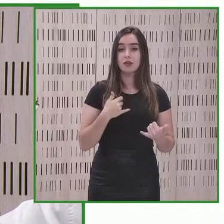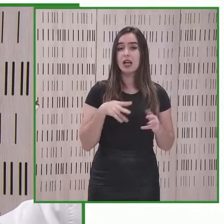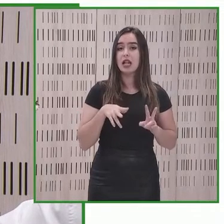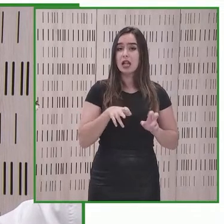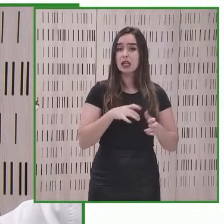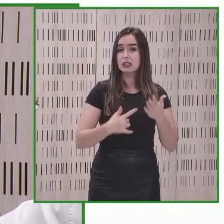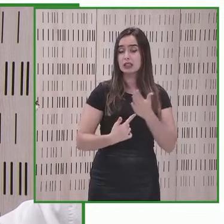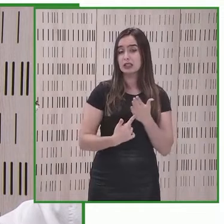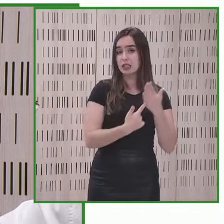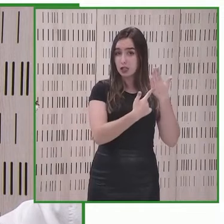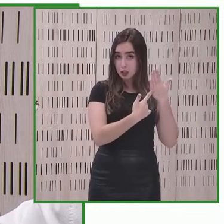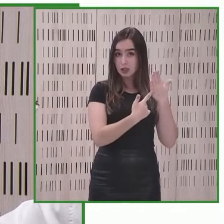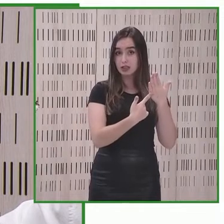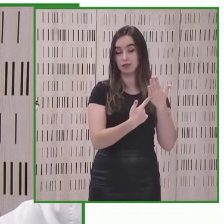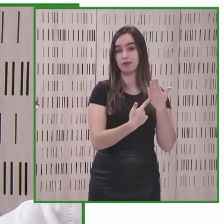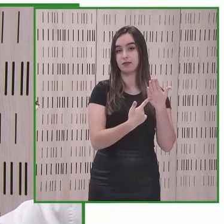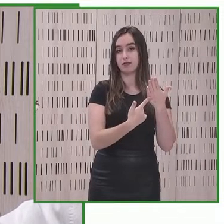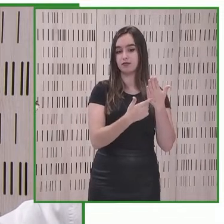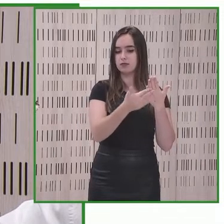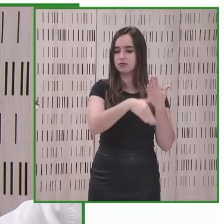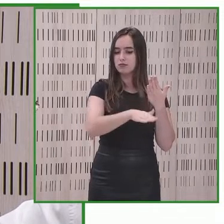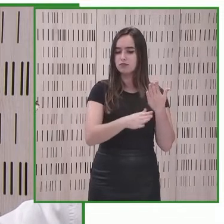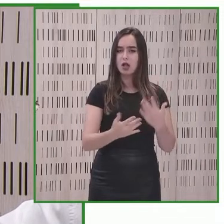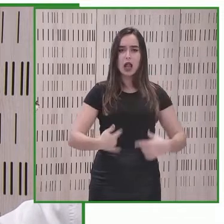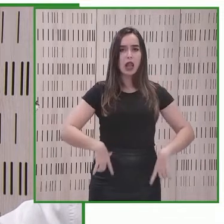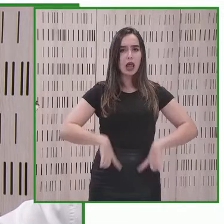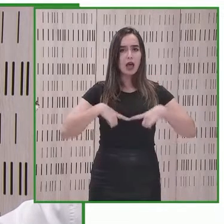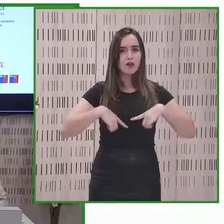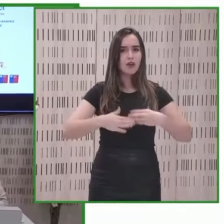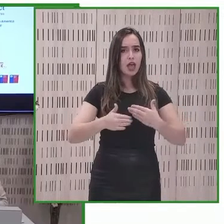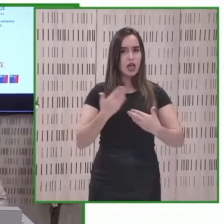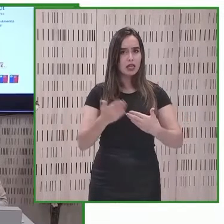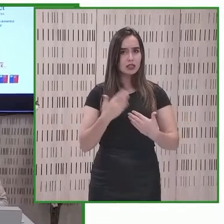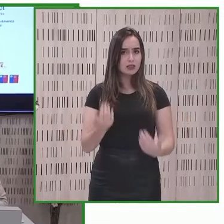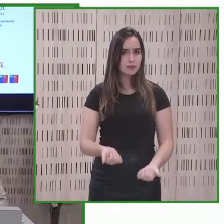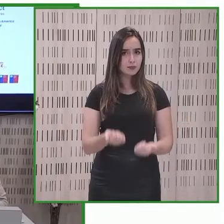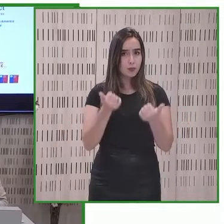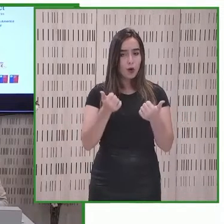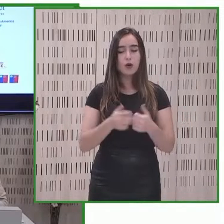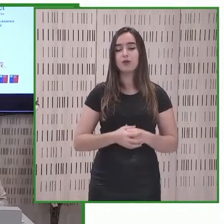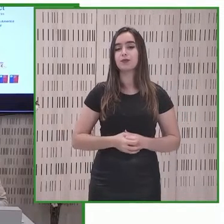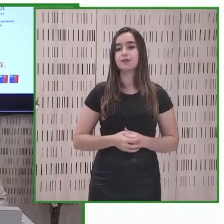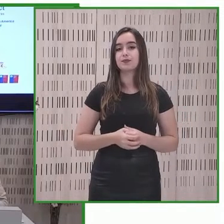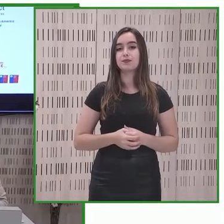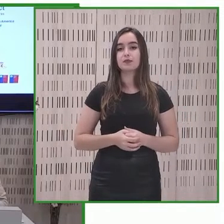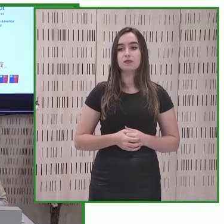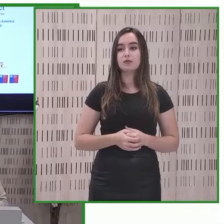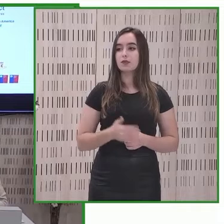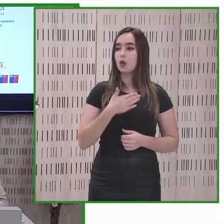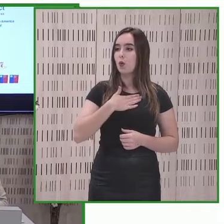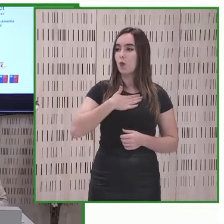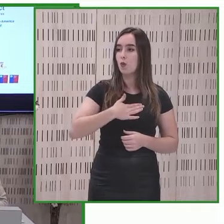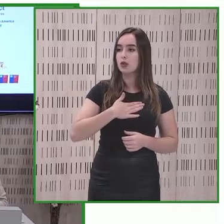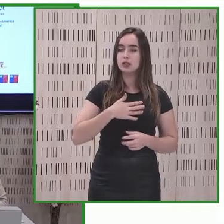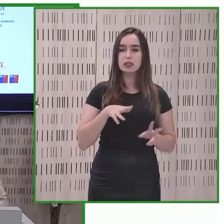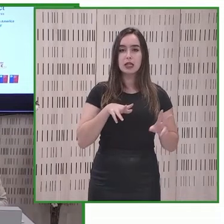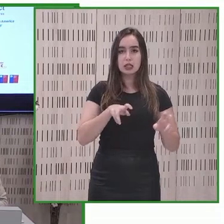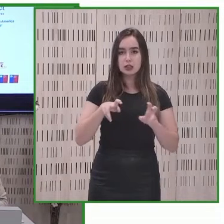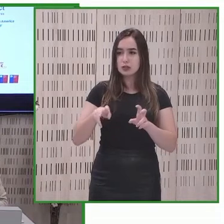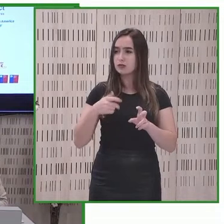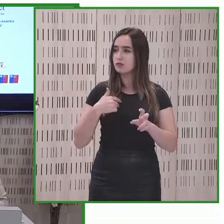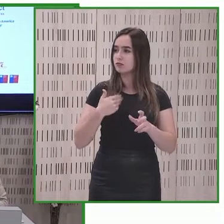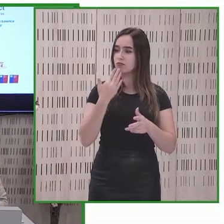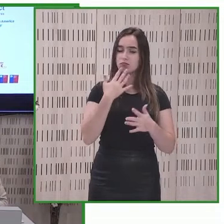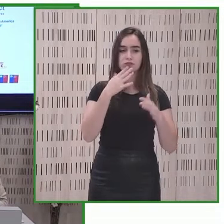facilitan las vidas y promueven la autonomía de este colegio bueno nuestro objetivo es dar a conocer estas iniciativas y aprender en conjunto para ir